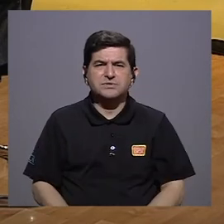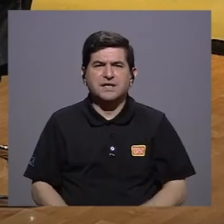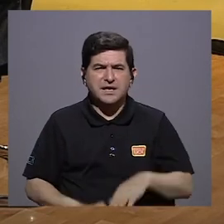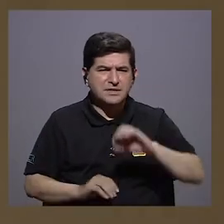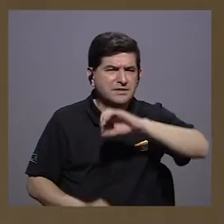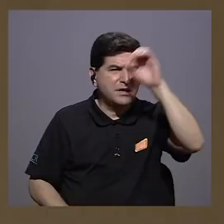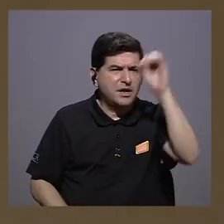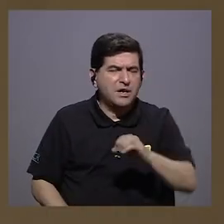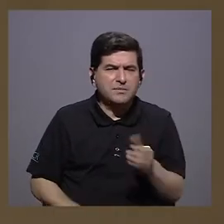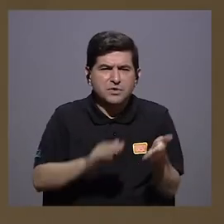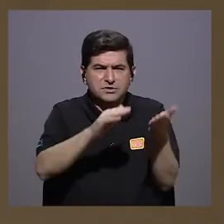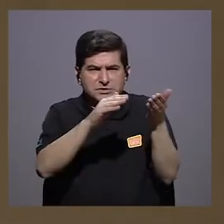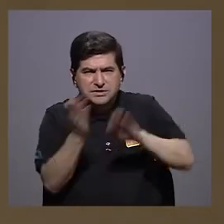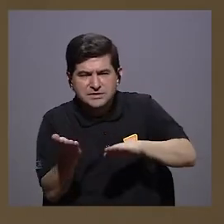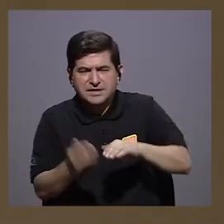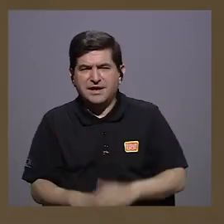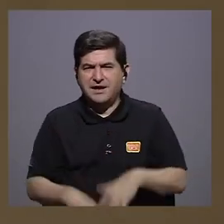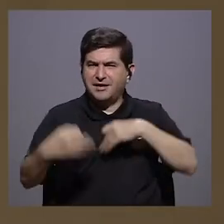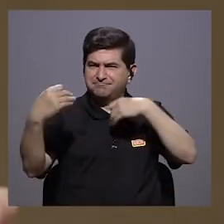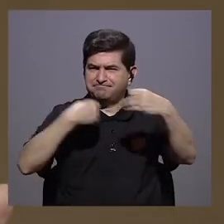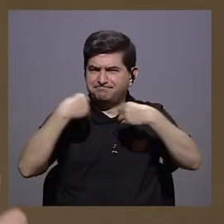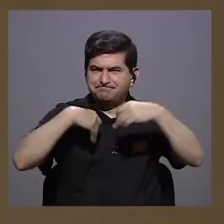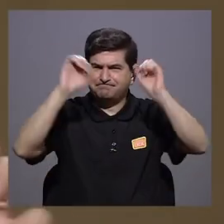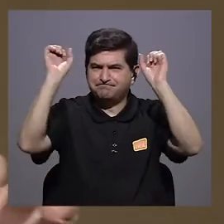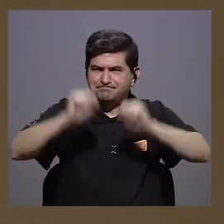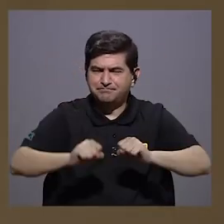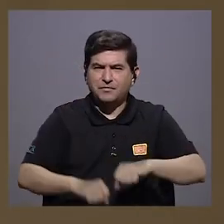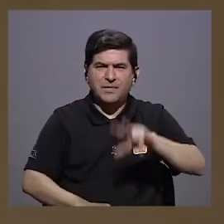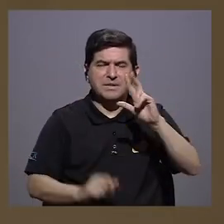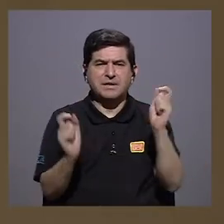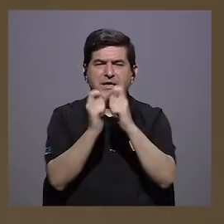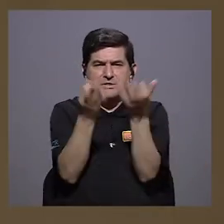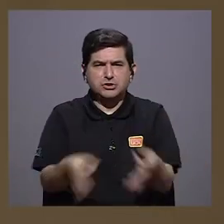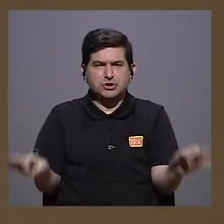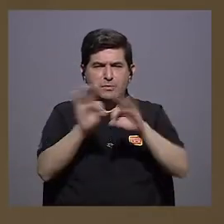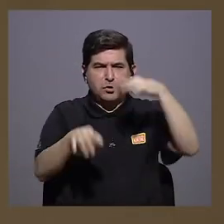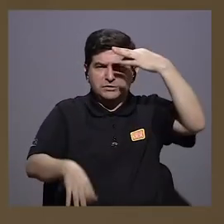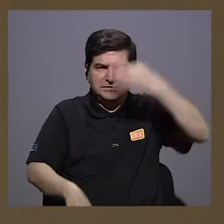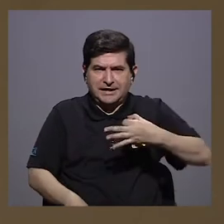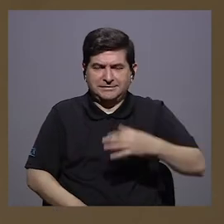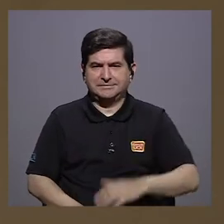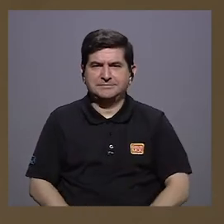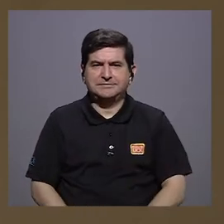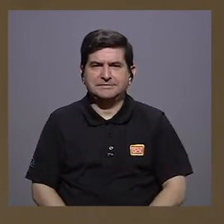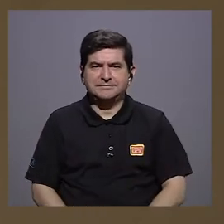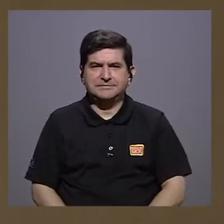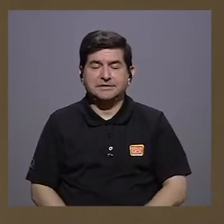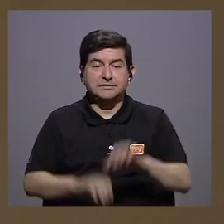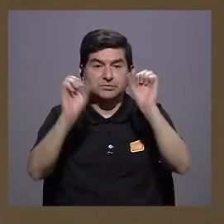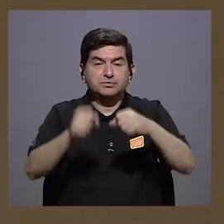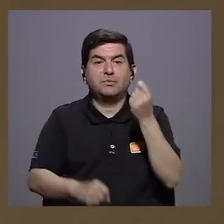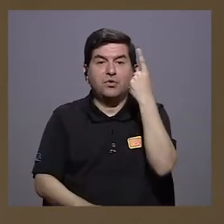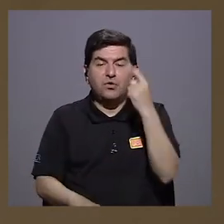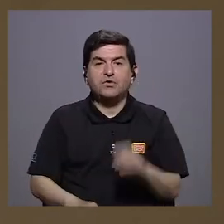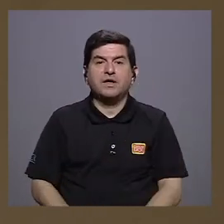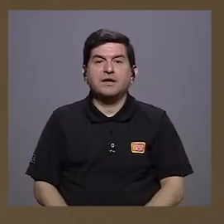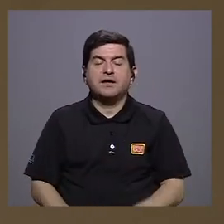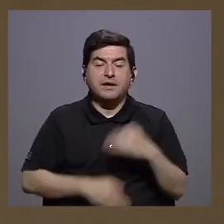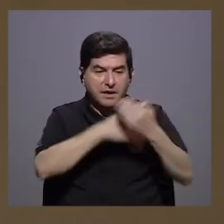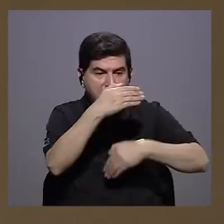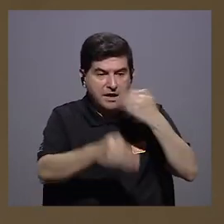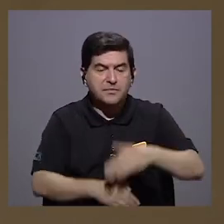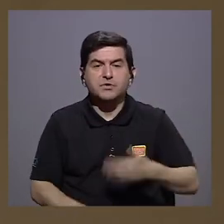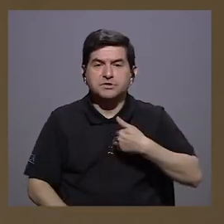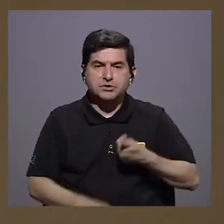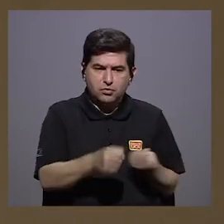letalidad. Tal vez si nos da una explicación así en tres puntos fundamentales que usted considere que haga que podamos entender un poco el